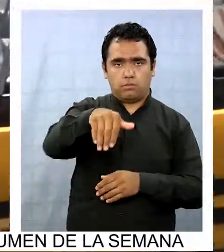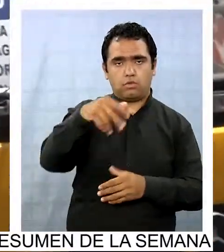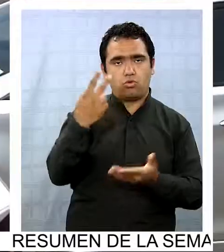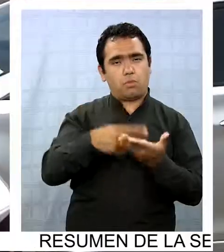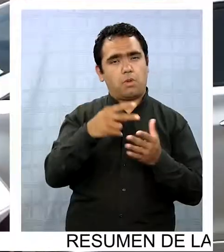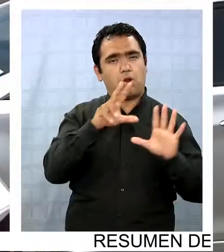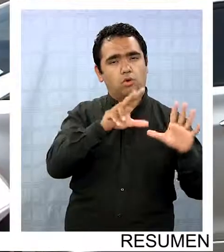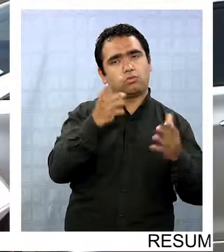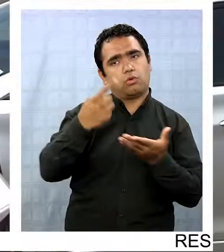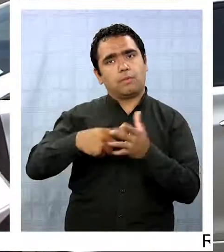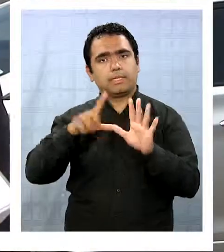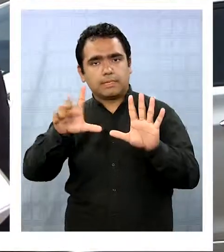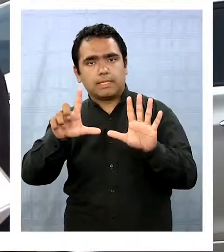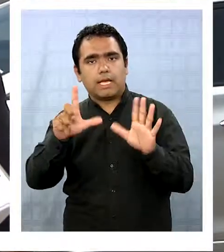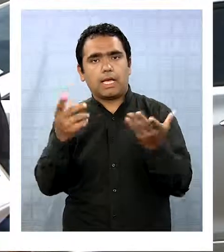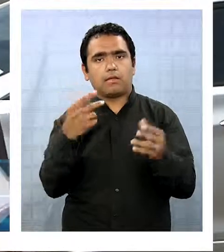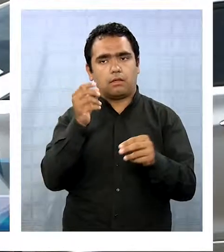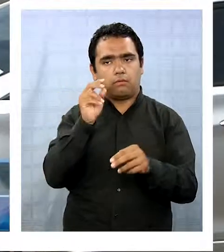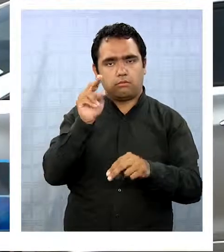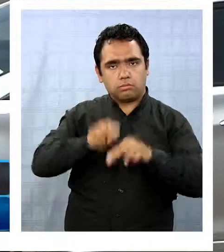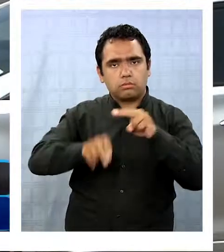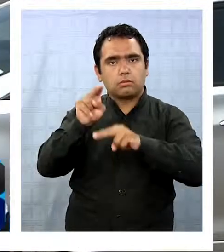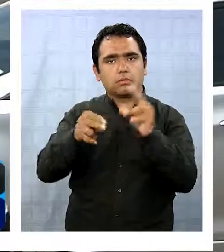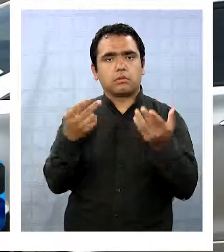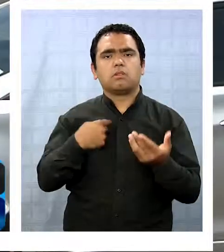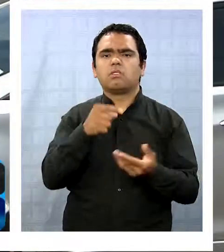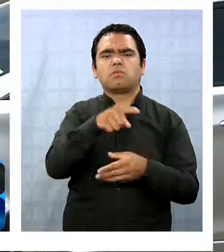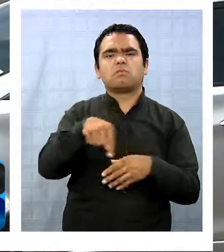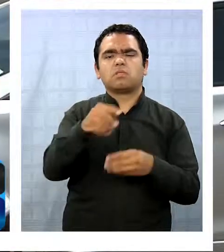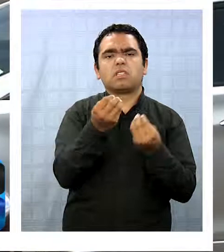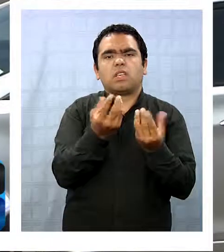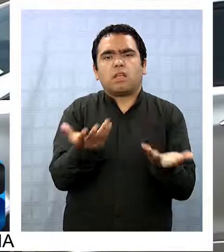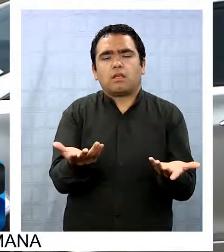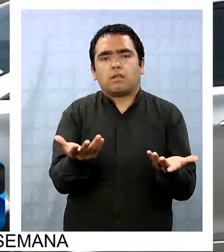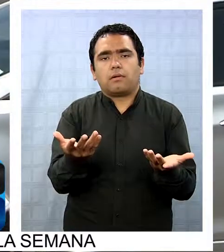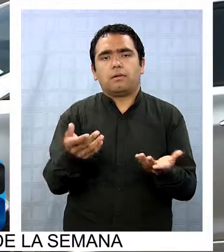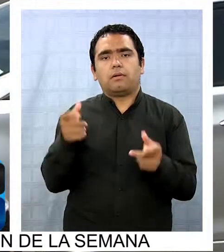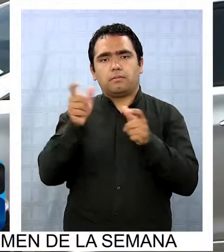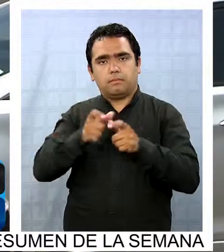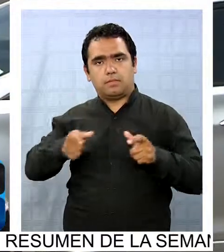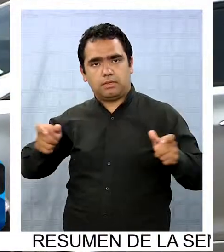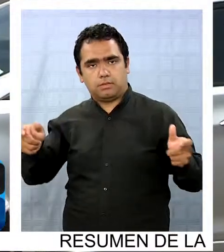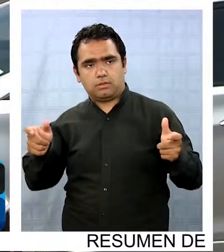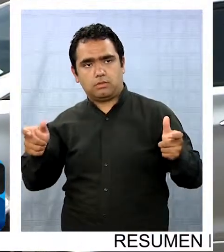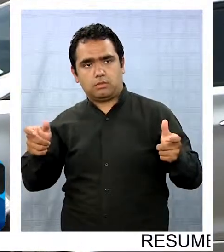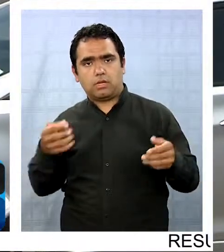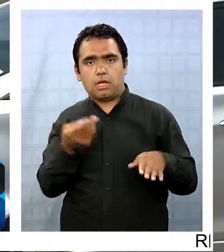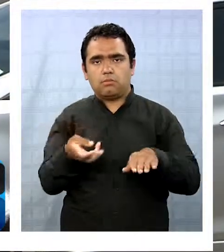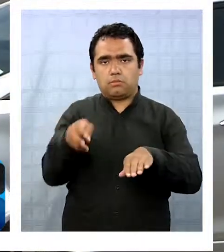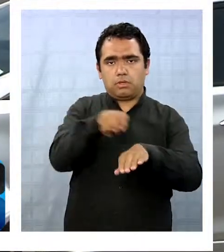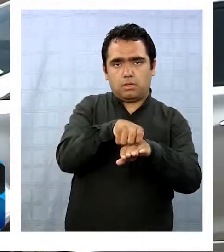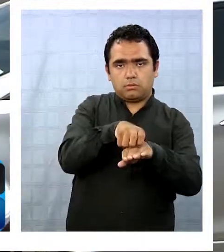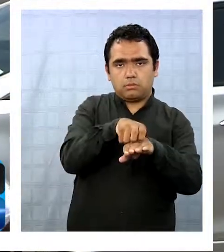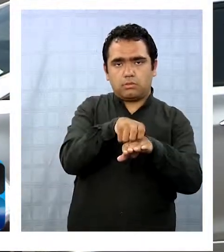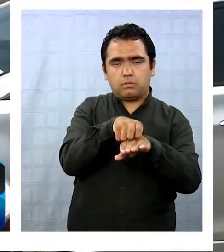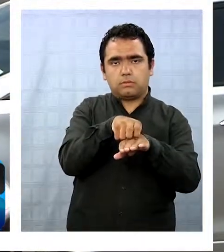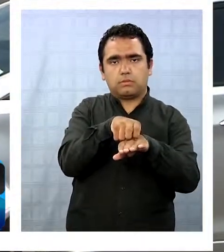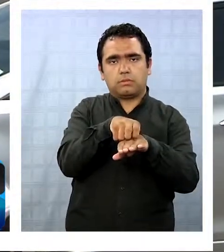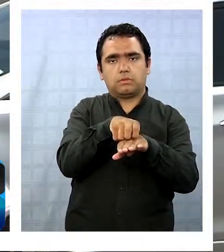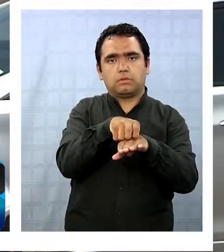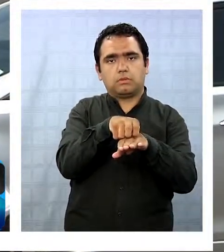2007, 2008. Eso es lo que nos permite. Que el usuario que se transporta la micro